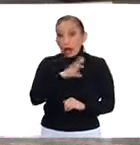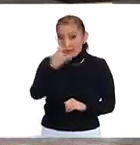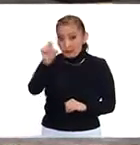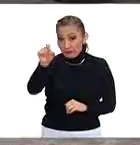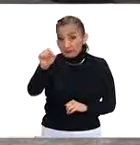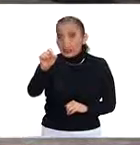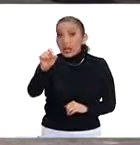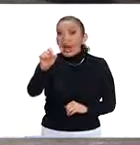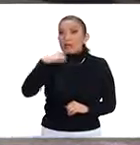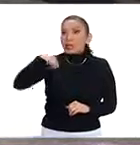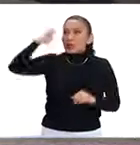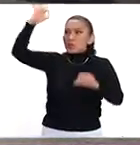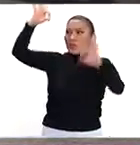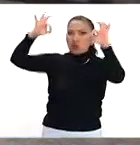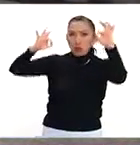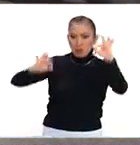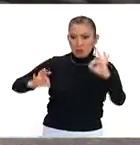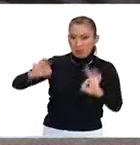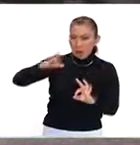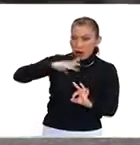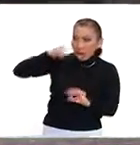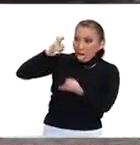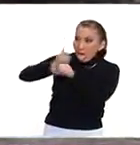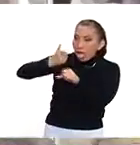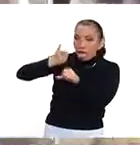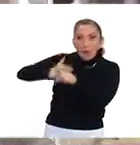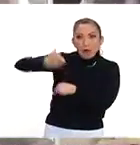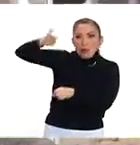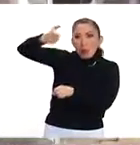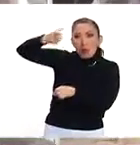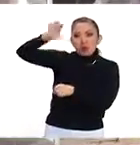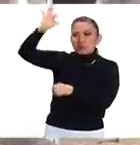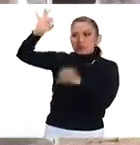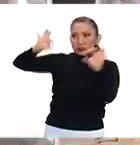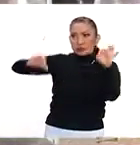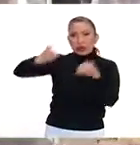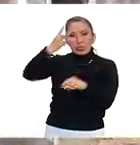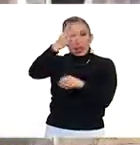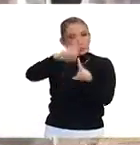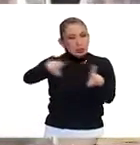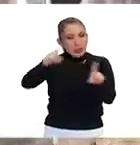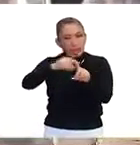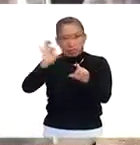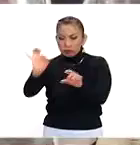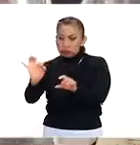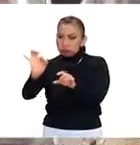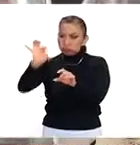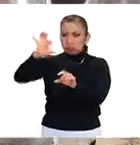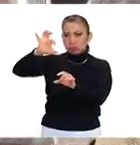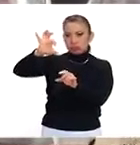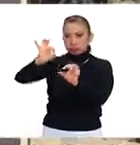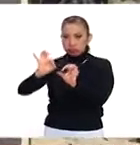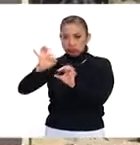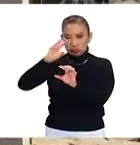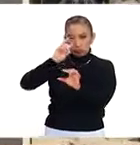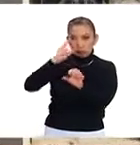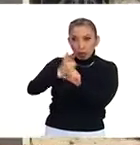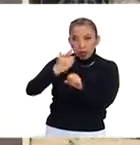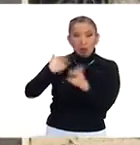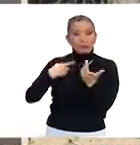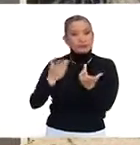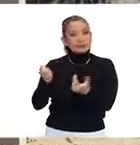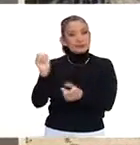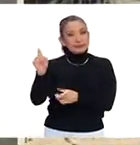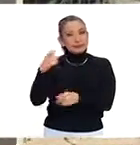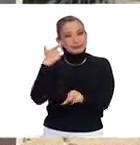disparos, de 20 castillos, de tres diferentes calibres, y bueno, pues